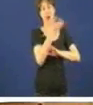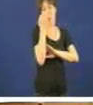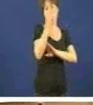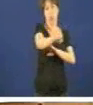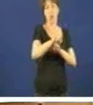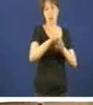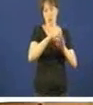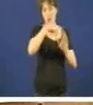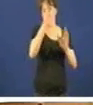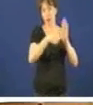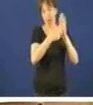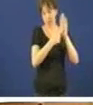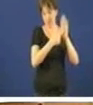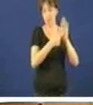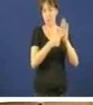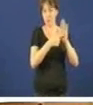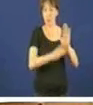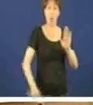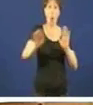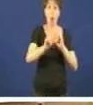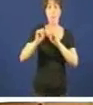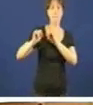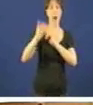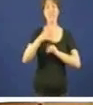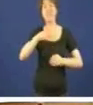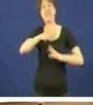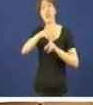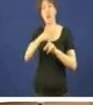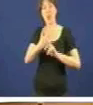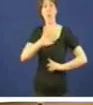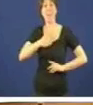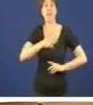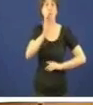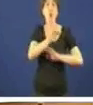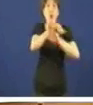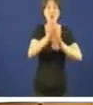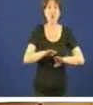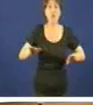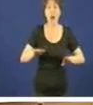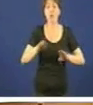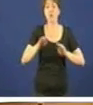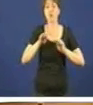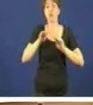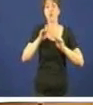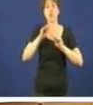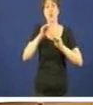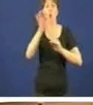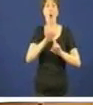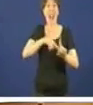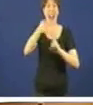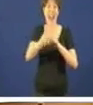ou afectan insuste gravemente a situación patrimonial os resultados ou o crédito de entidades ou os impositores e clientes